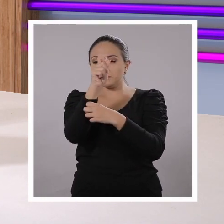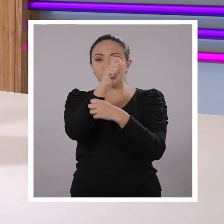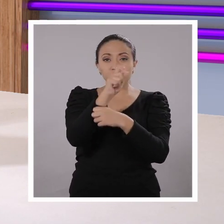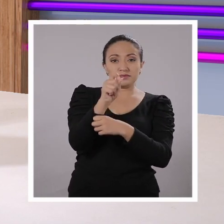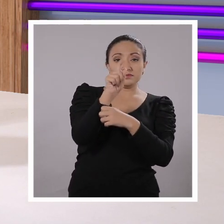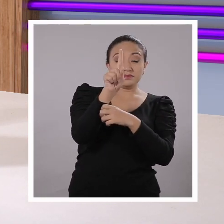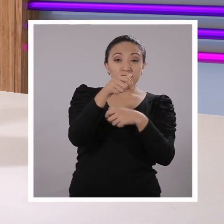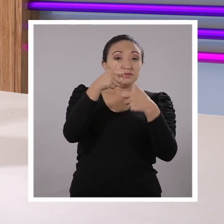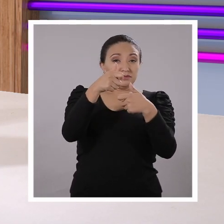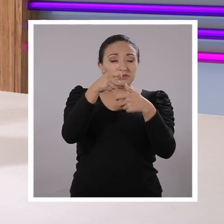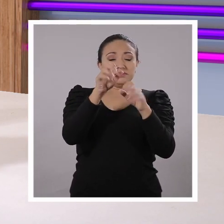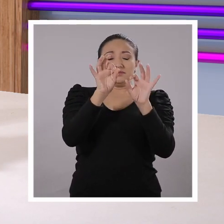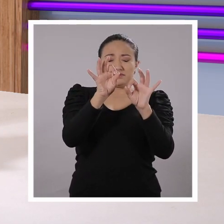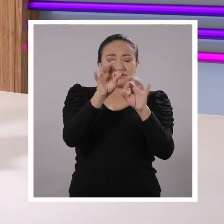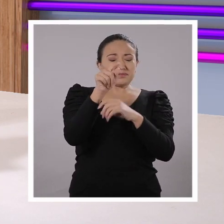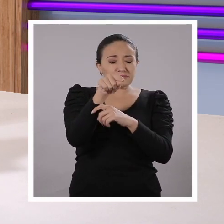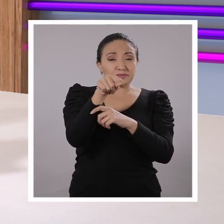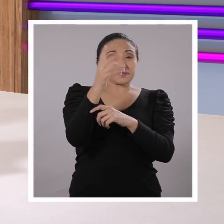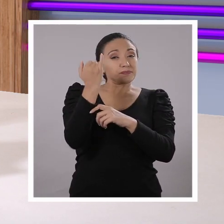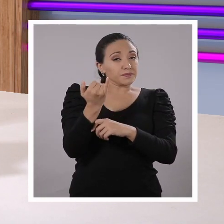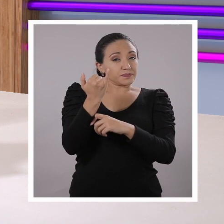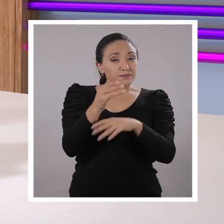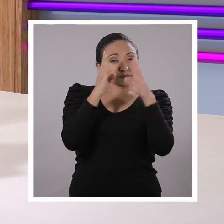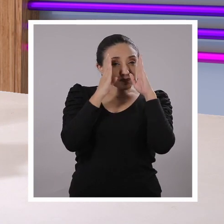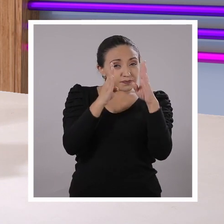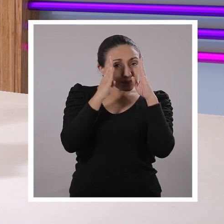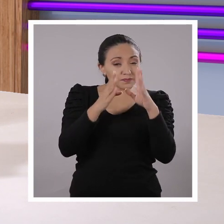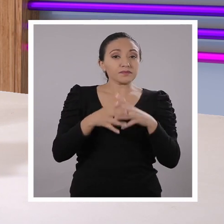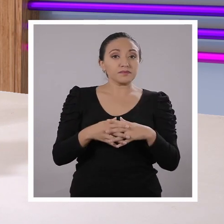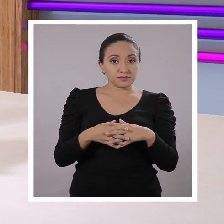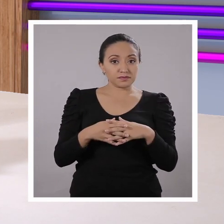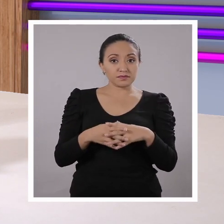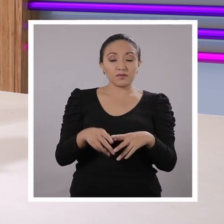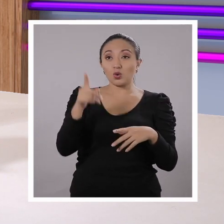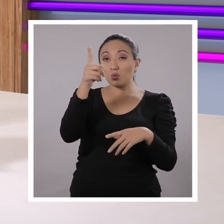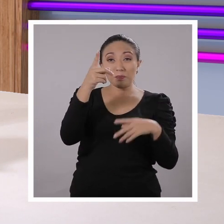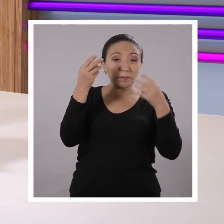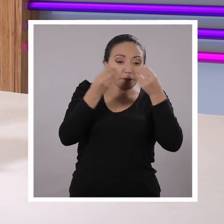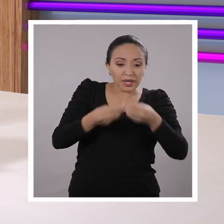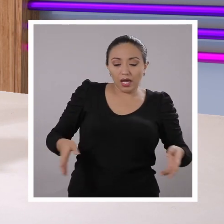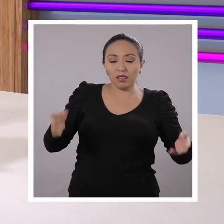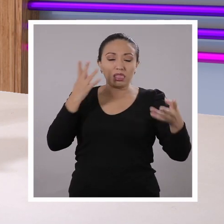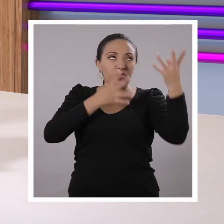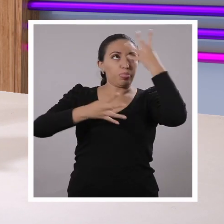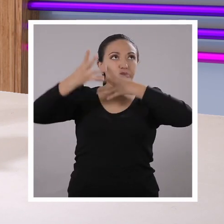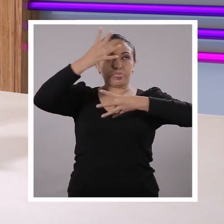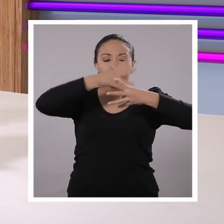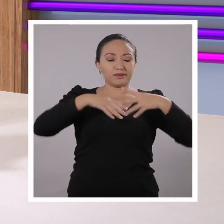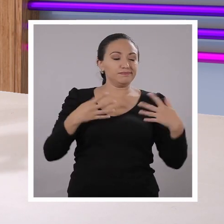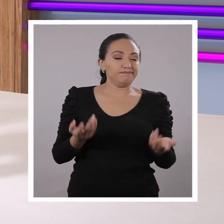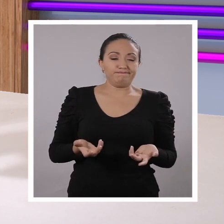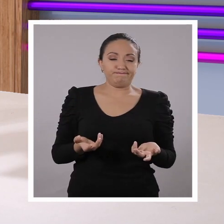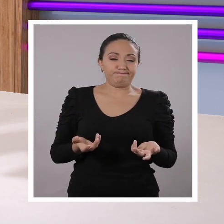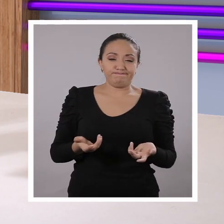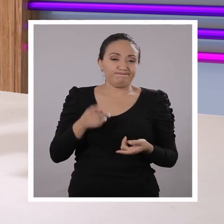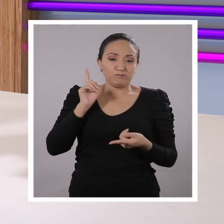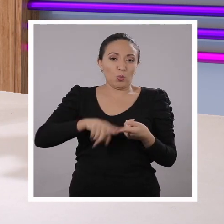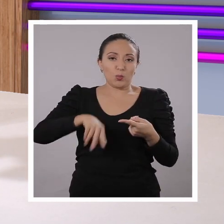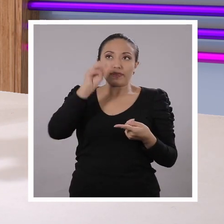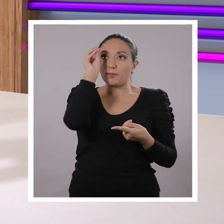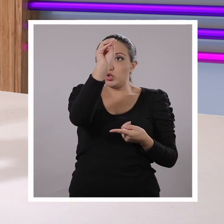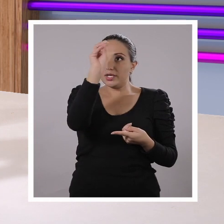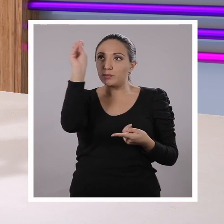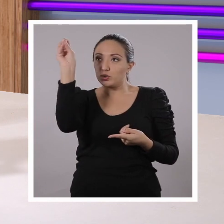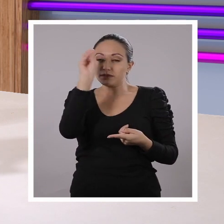espacio en blanco. ¿Listo? listos? Estamos listos. Ponga mucha atención, porque si usted pierde el hilo conductor del texto no va a tener